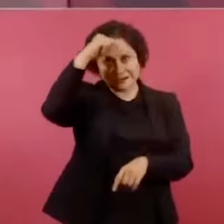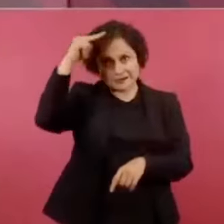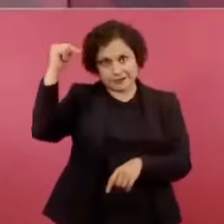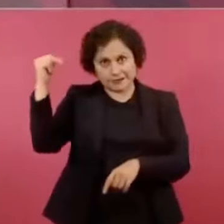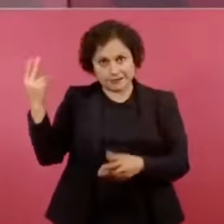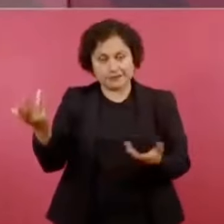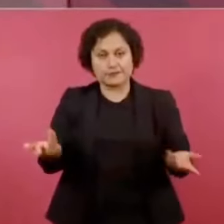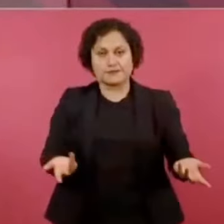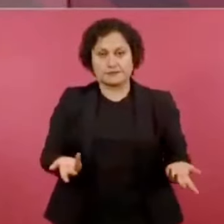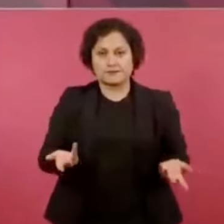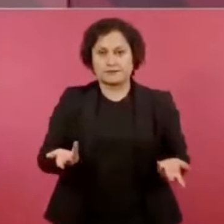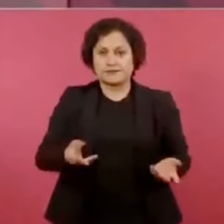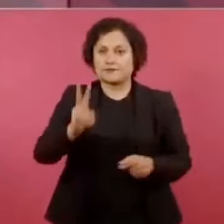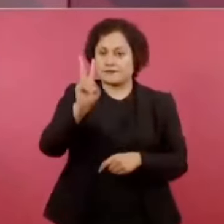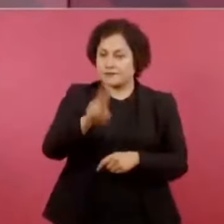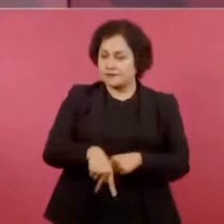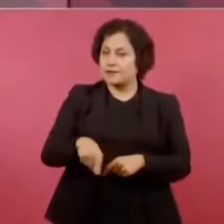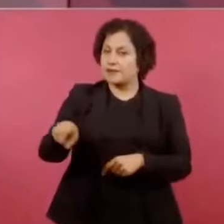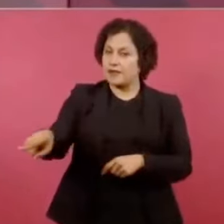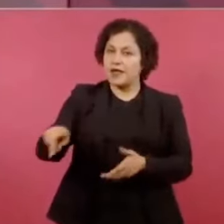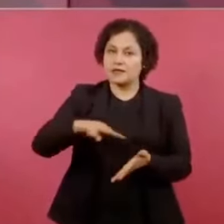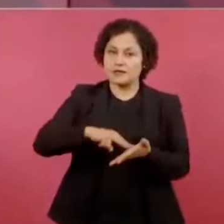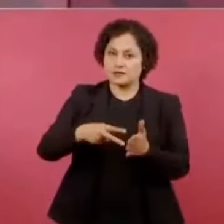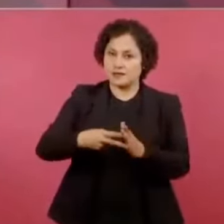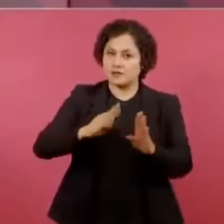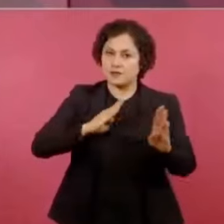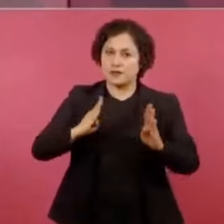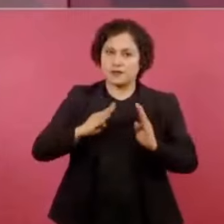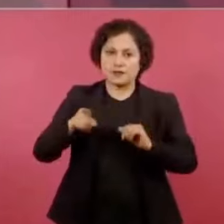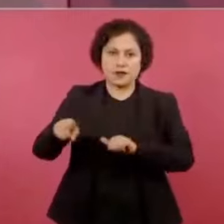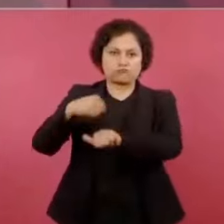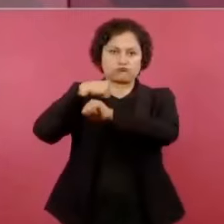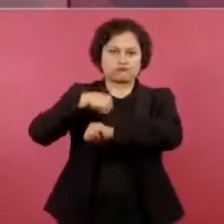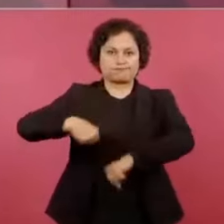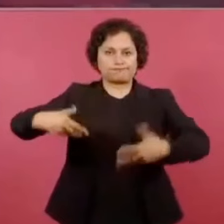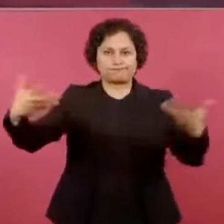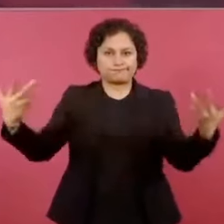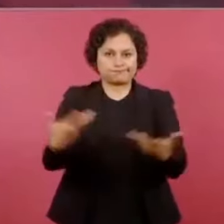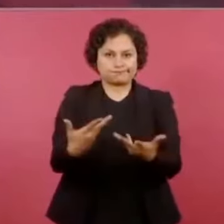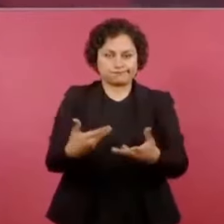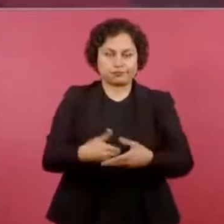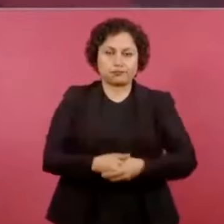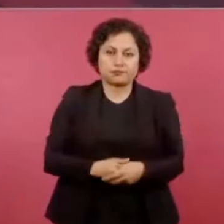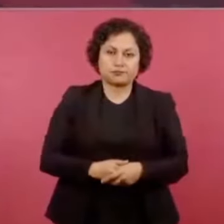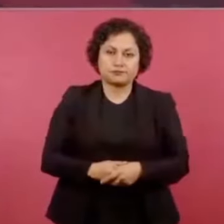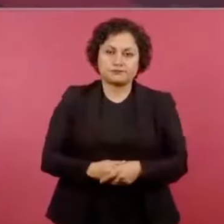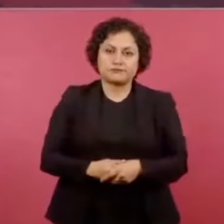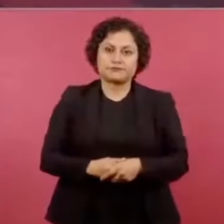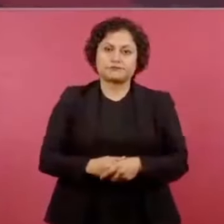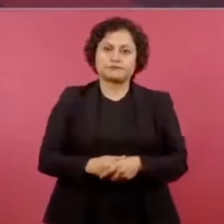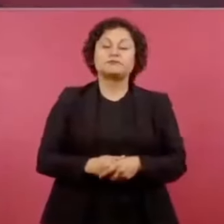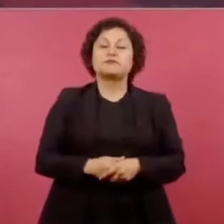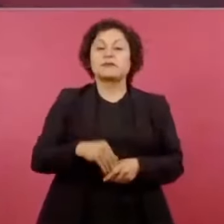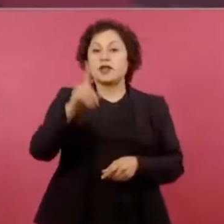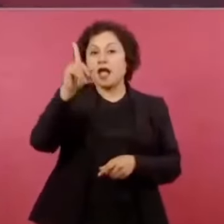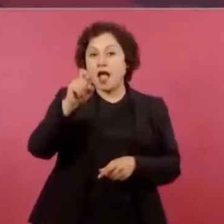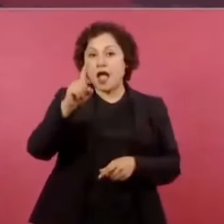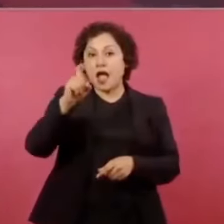ingenieros militares militares, acueductos,